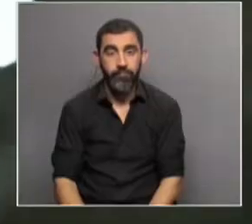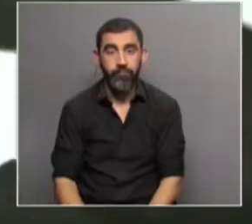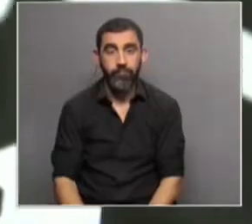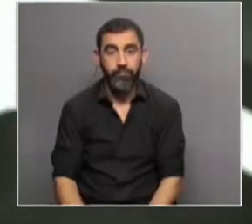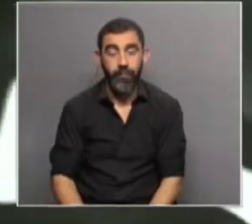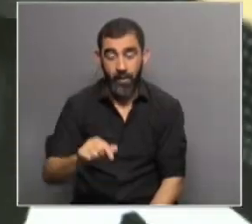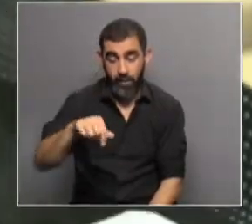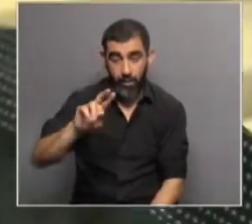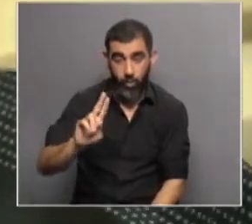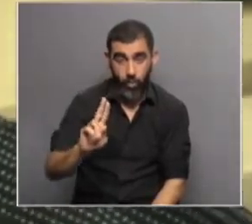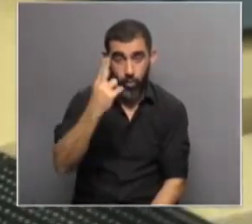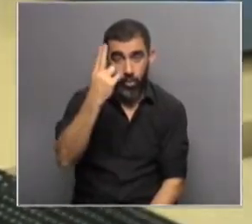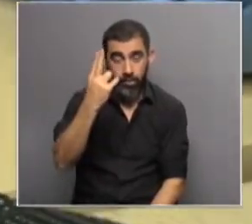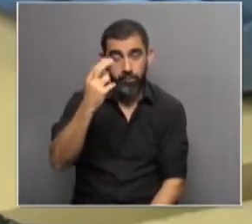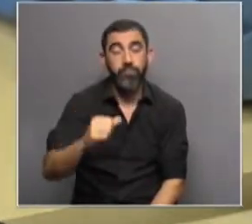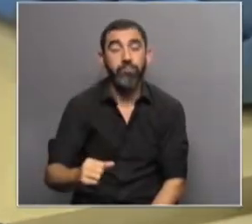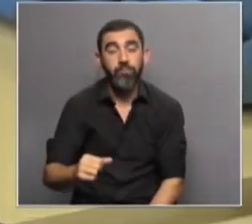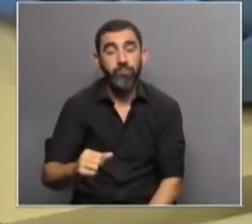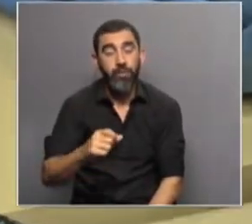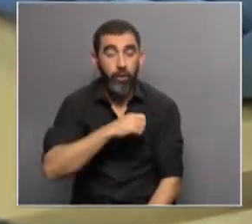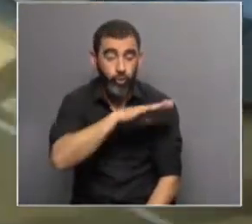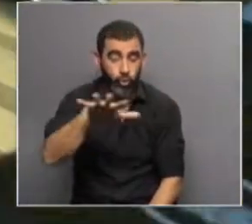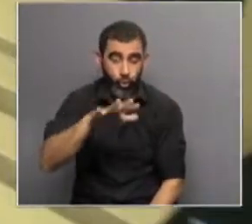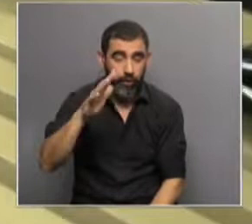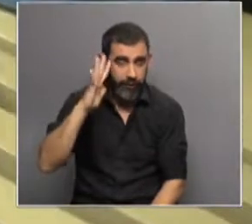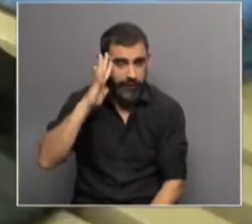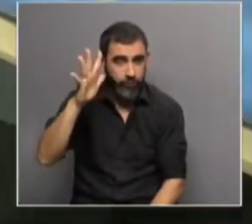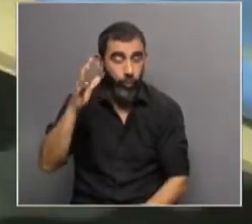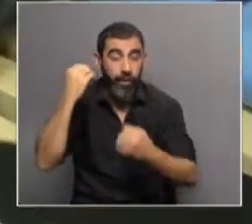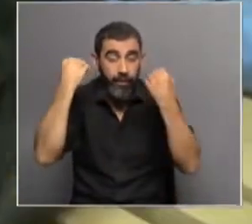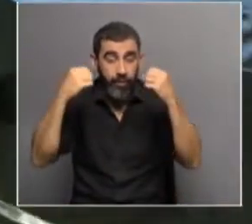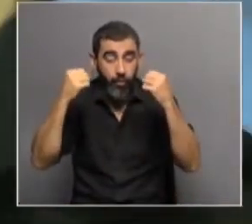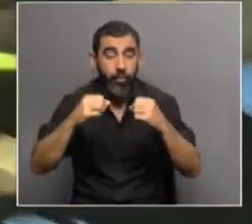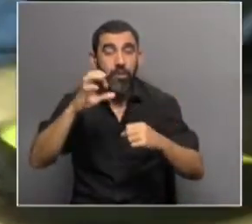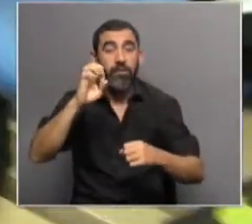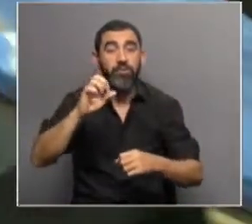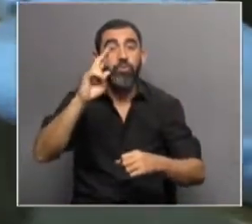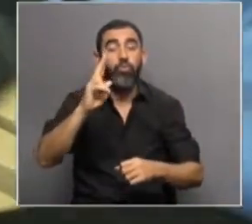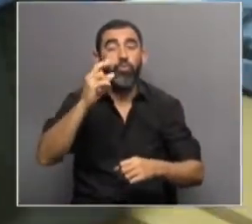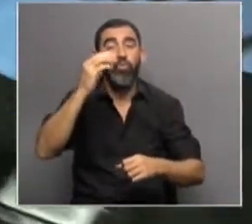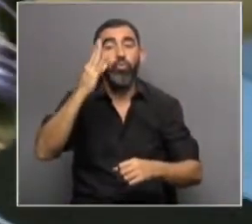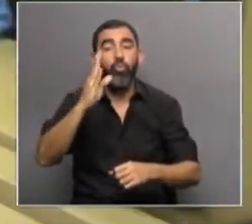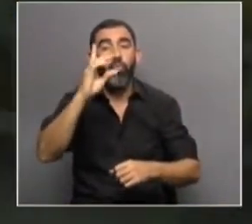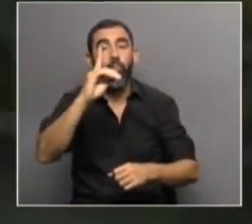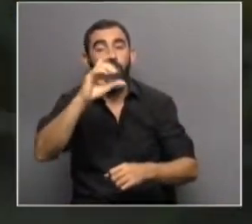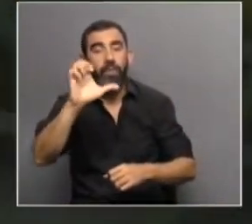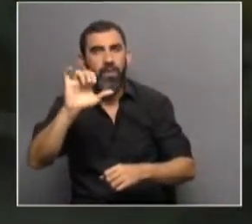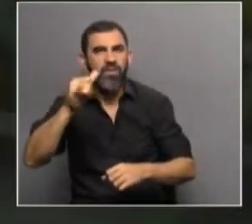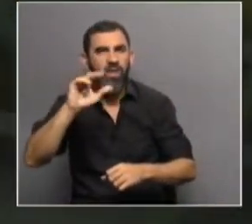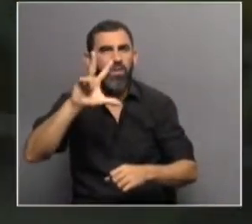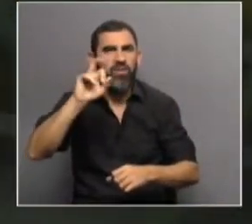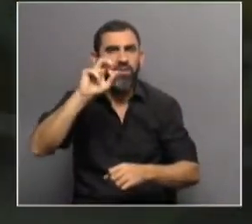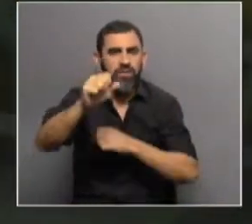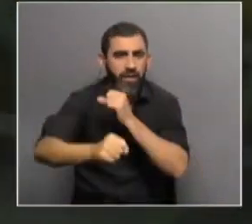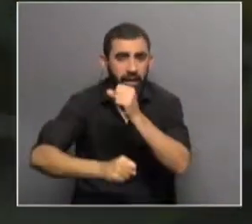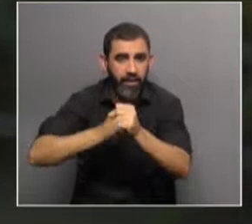En el Uruguay tenemos la Sociedad Uruguaya de Psicología del Deporte, que se llama SUBDE, que tiene más de 30 años y